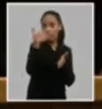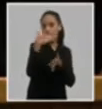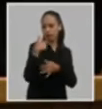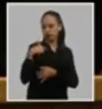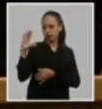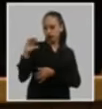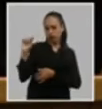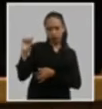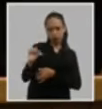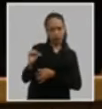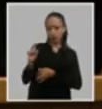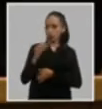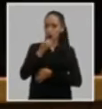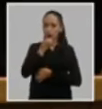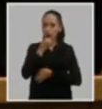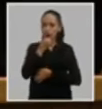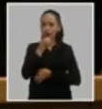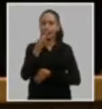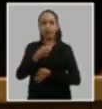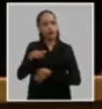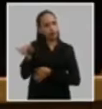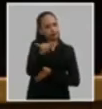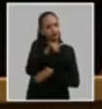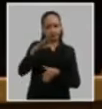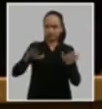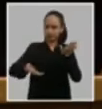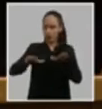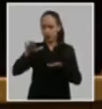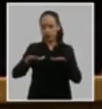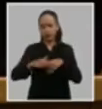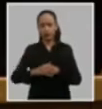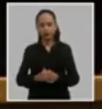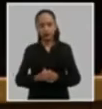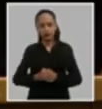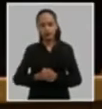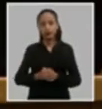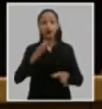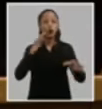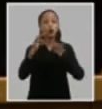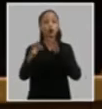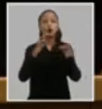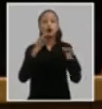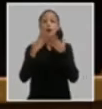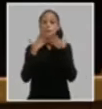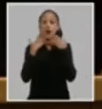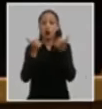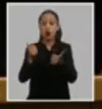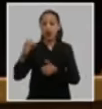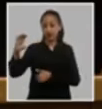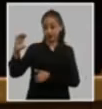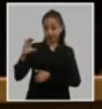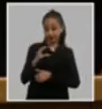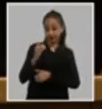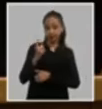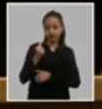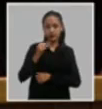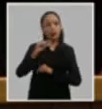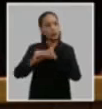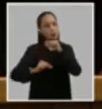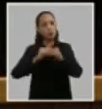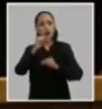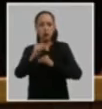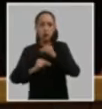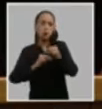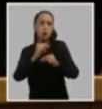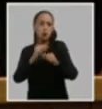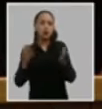de la asistencia social en función de ampliar la oferta proteger y mejorar los ingresos reales en la medida que se